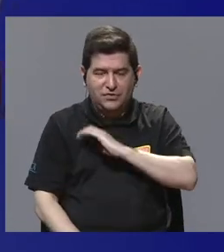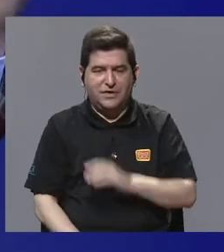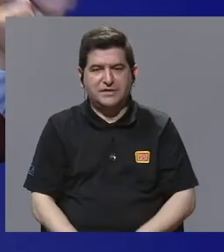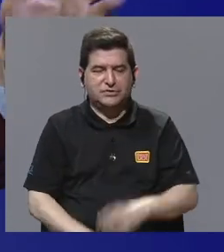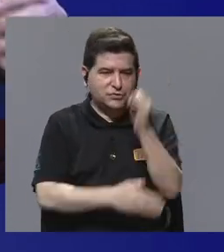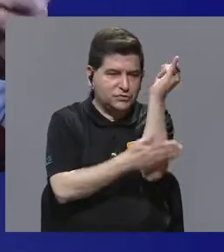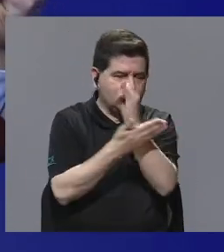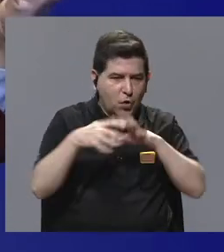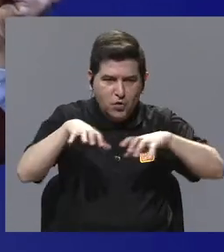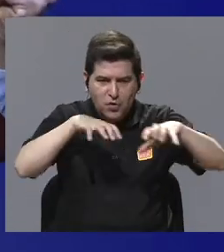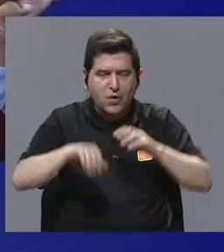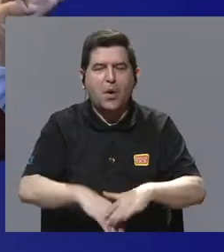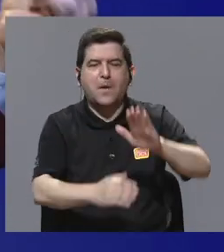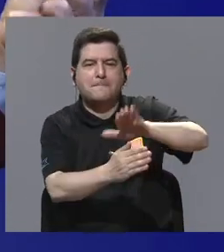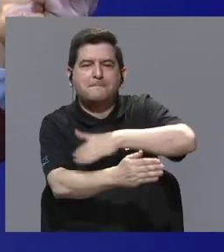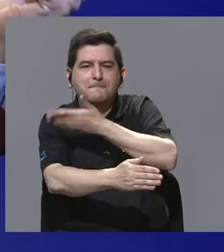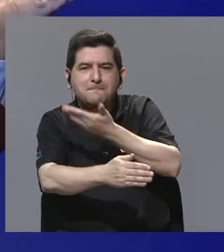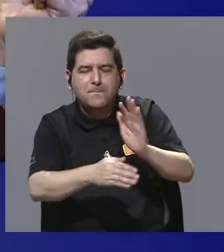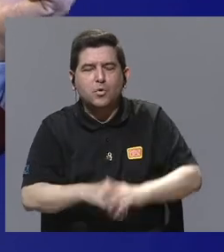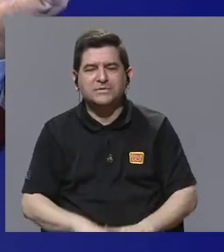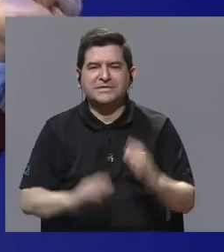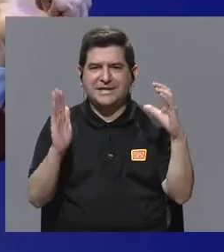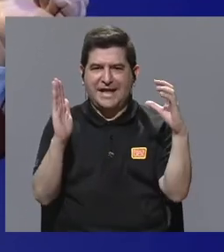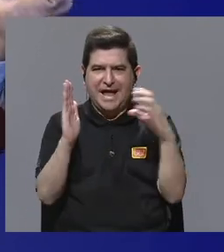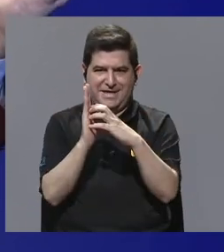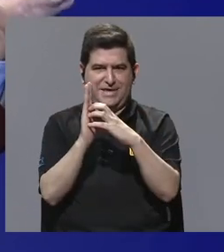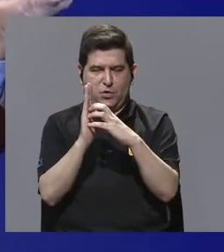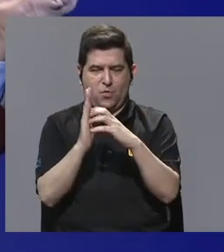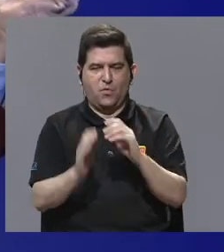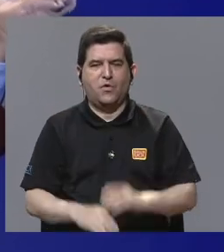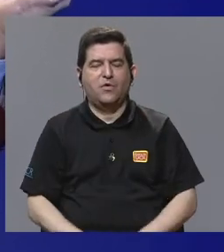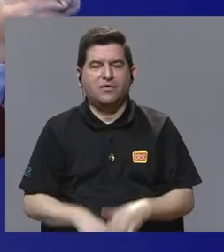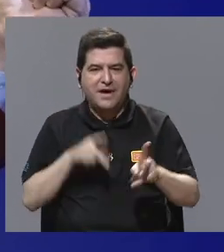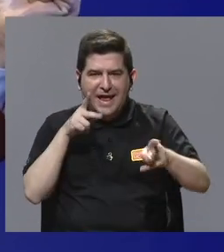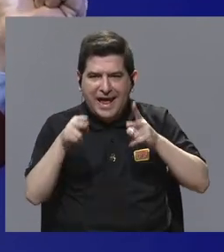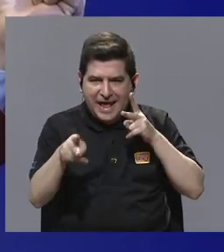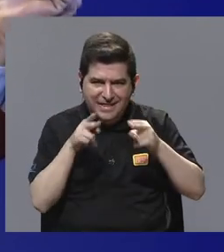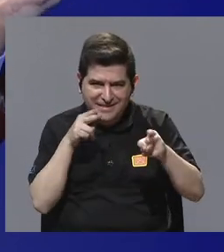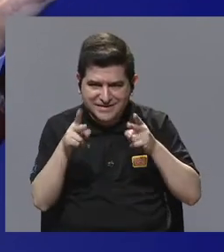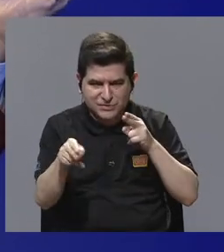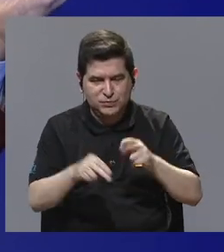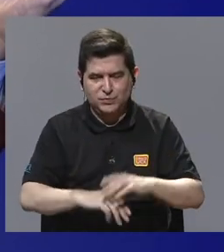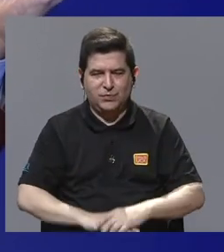aspectos, animación, música, guión, edición...